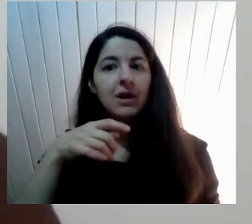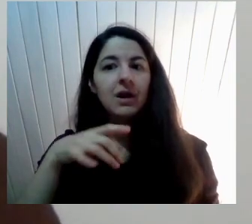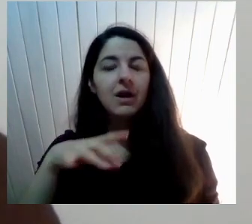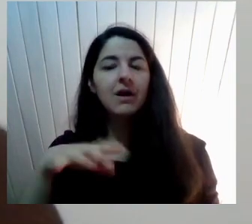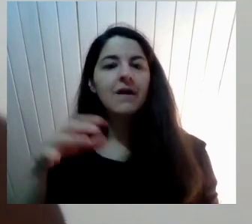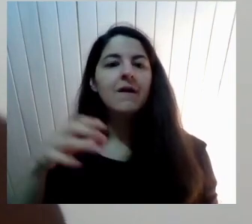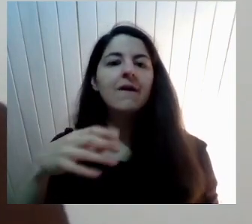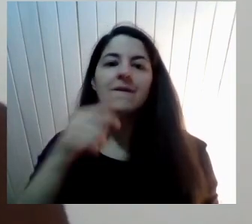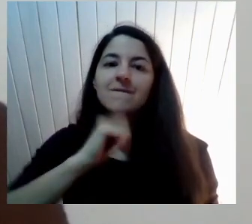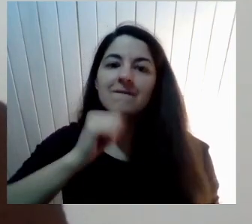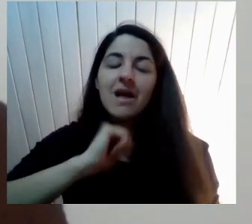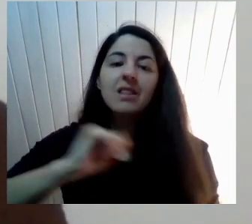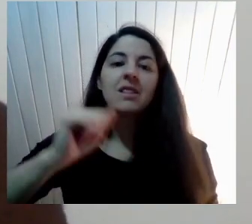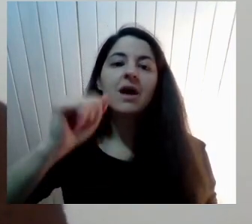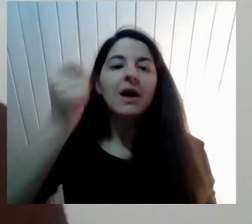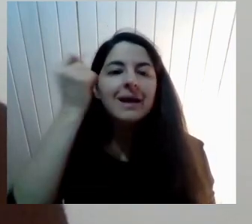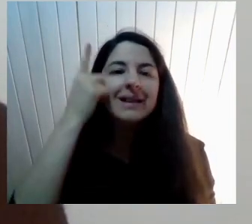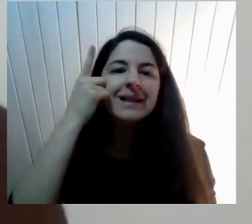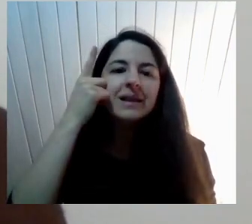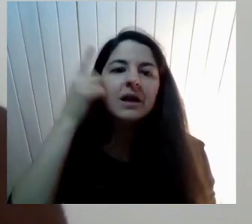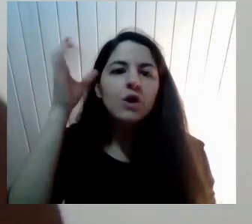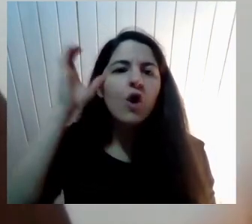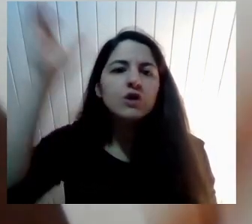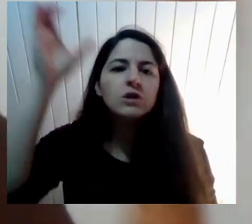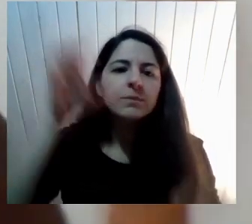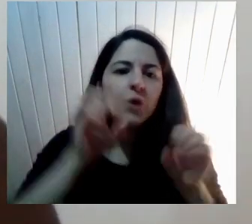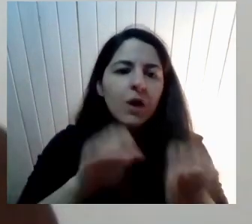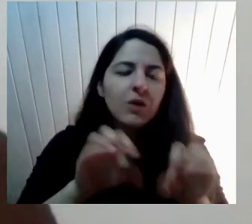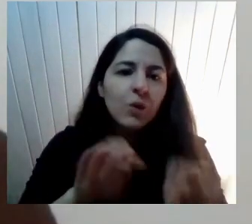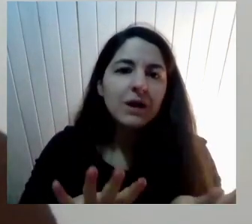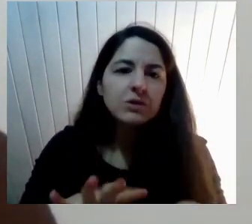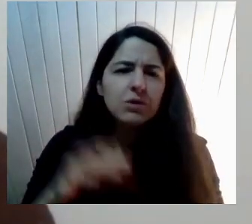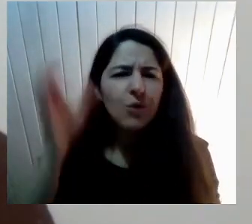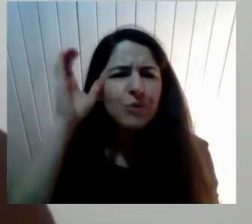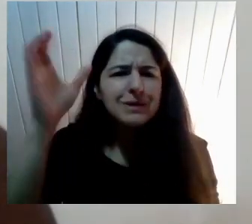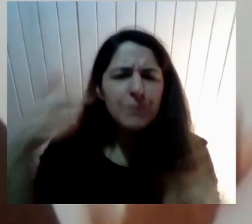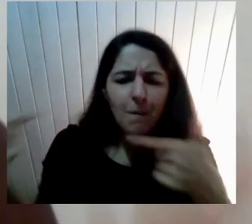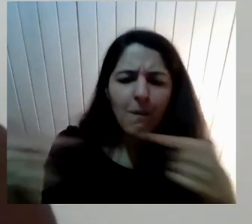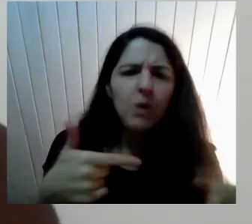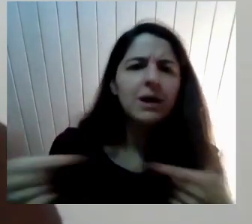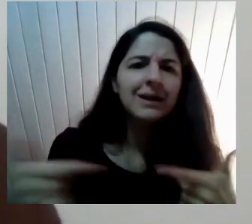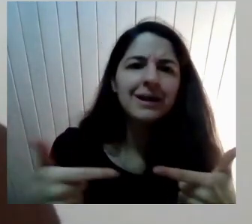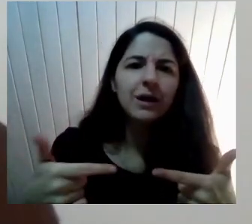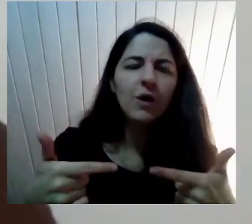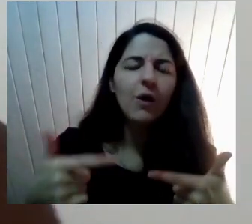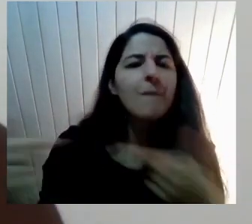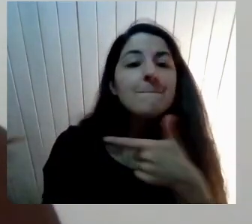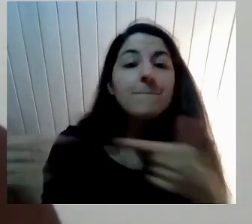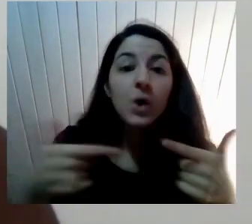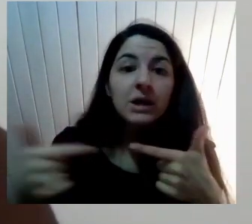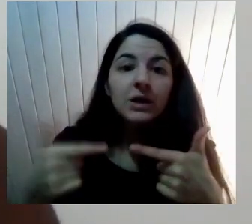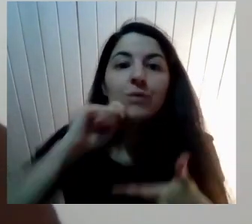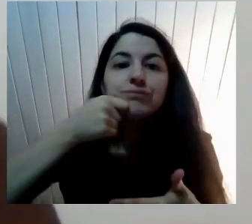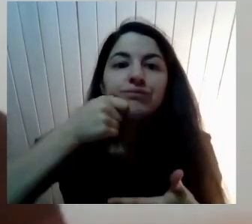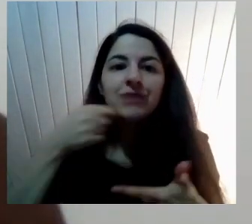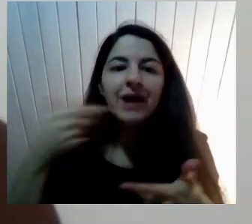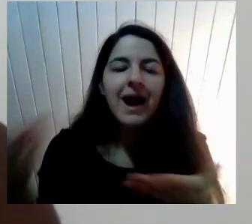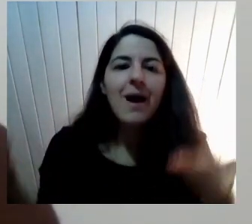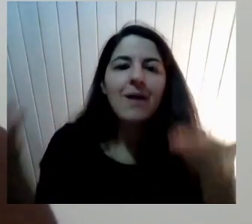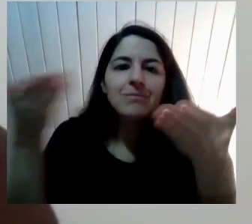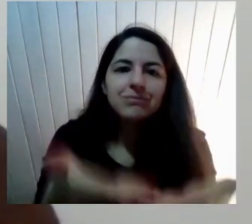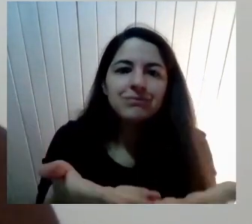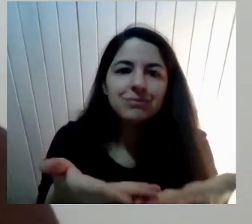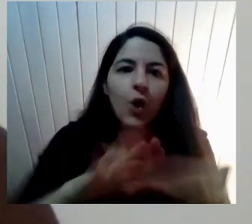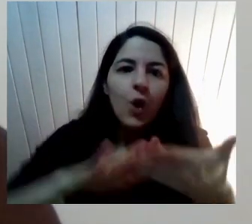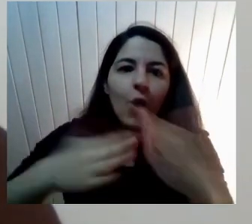educación Y por lo que en el fondo Entendemos por lo político Que es lo puesto en común No hay nada puesto en común Hay puras propiedades Y las infancias también